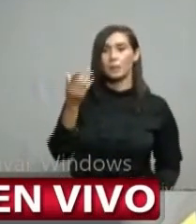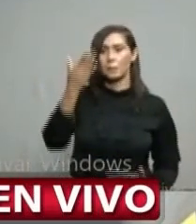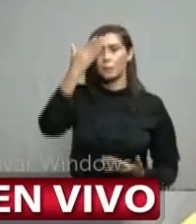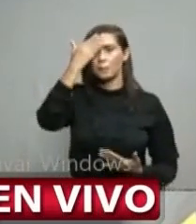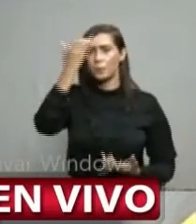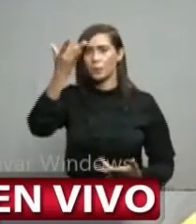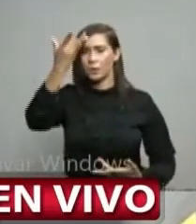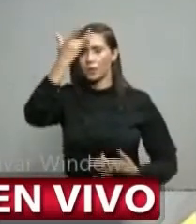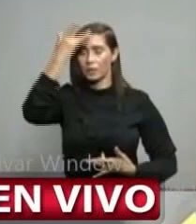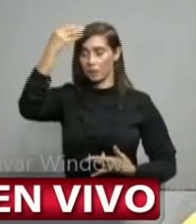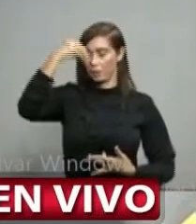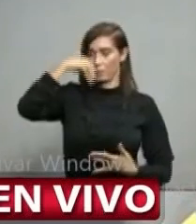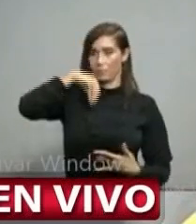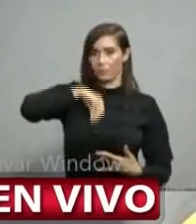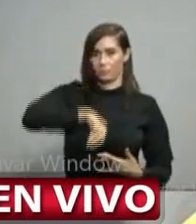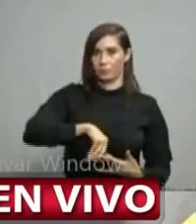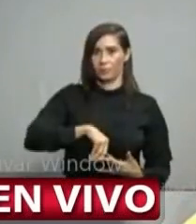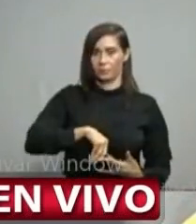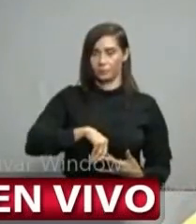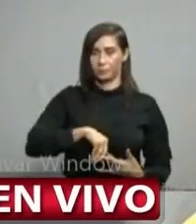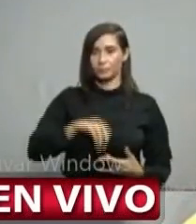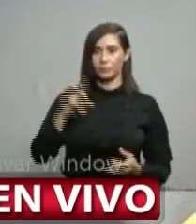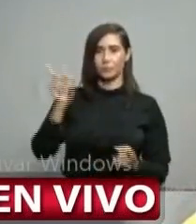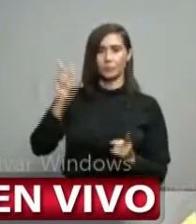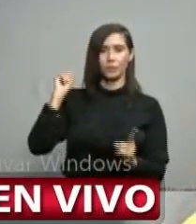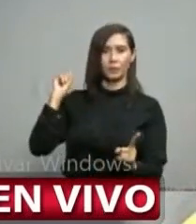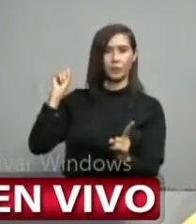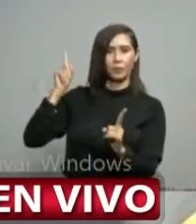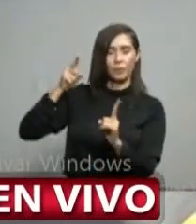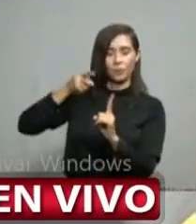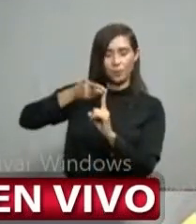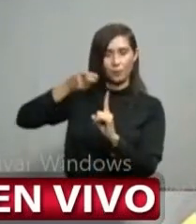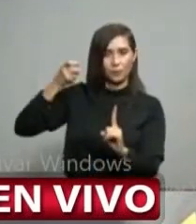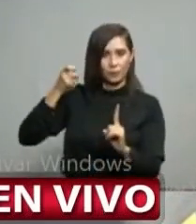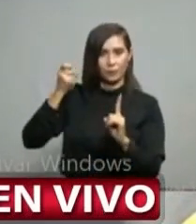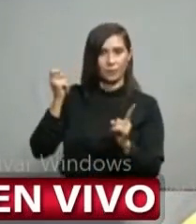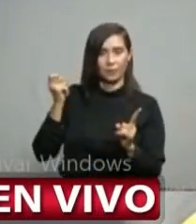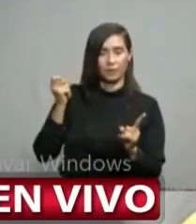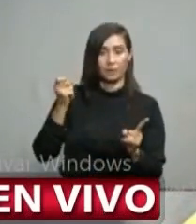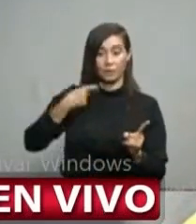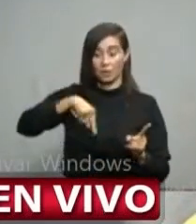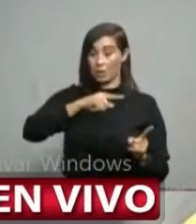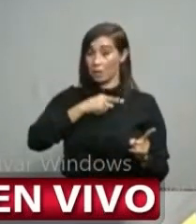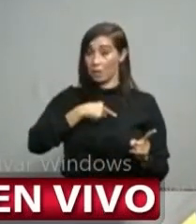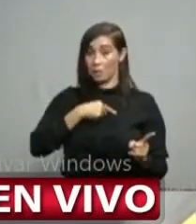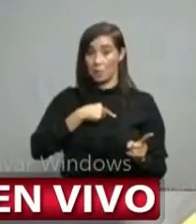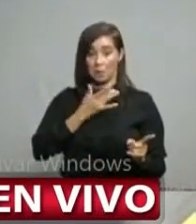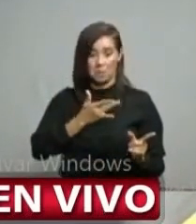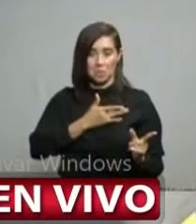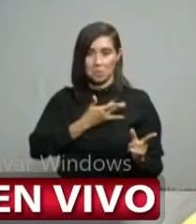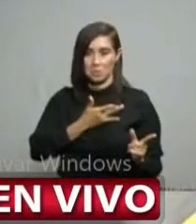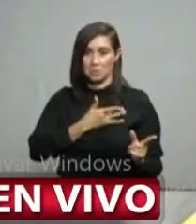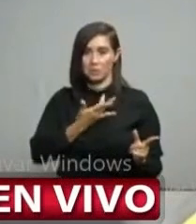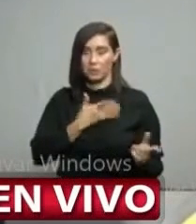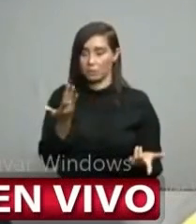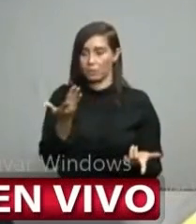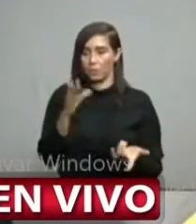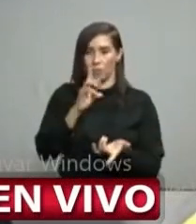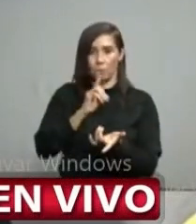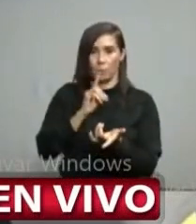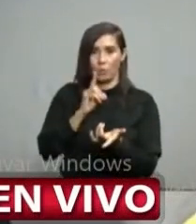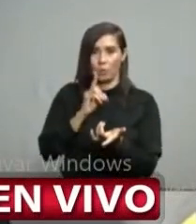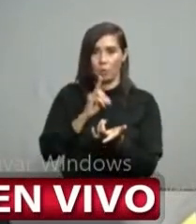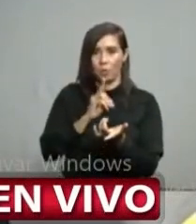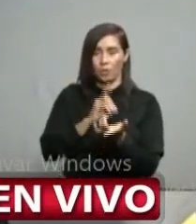enfermedad como tal su origen etcétera de manera que para mí no es en modo alguno